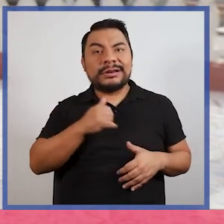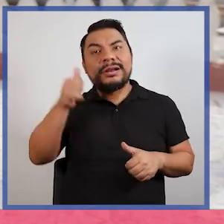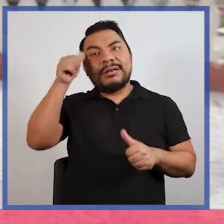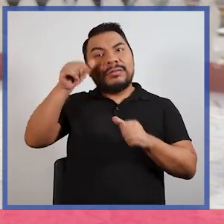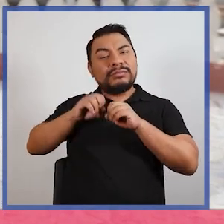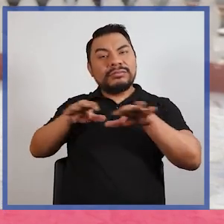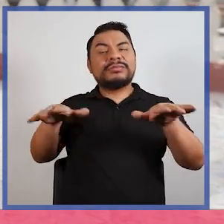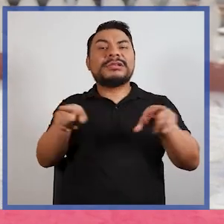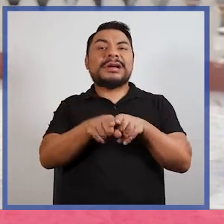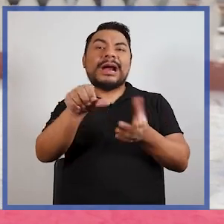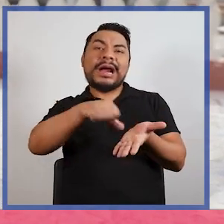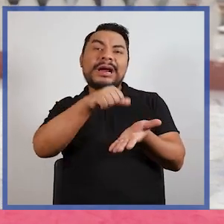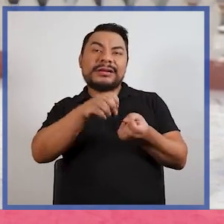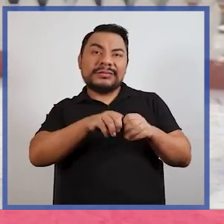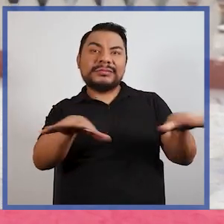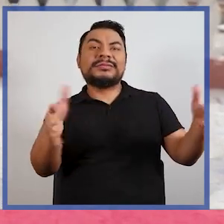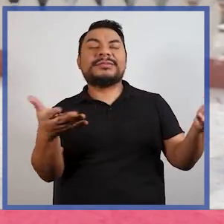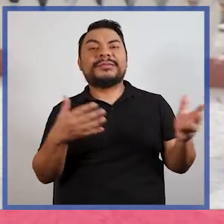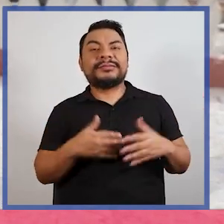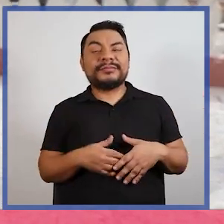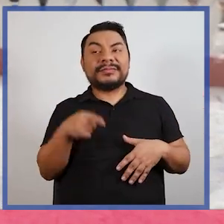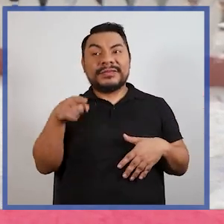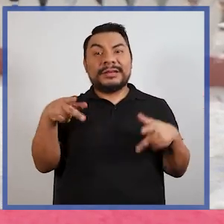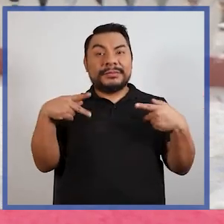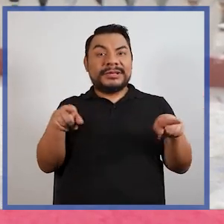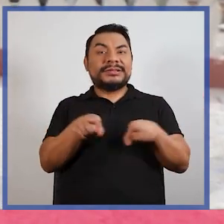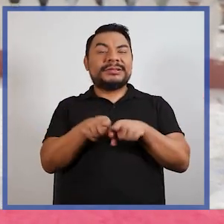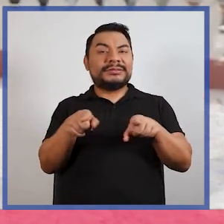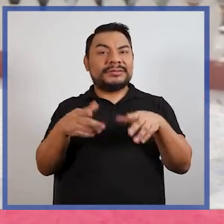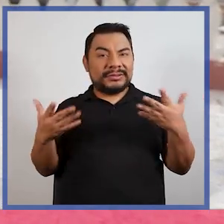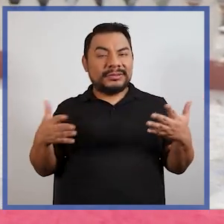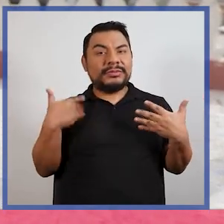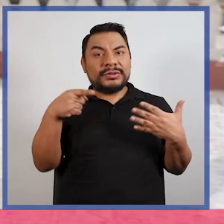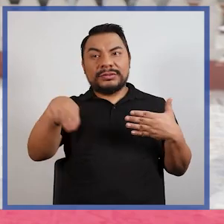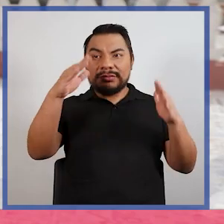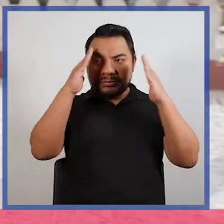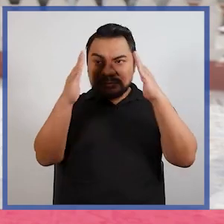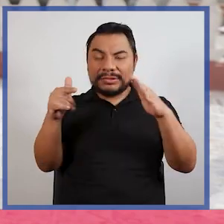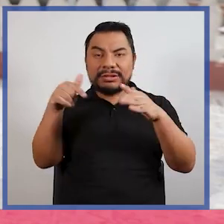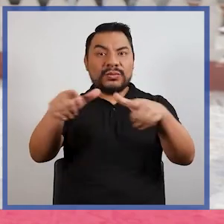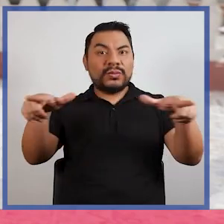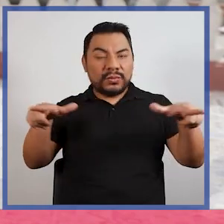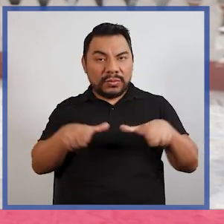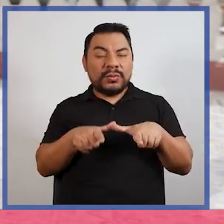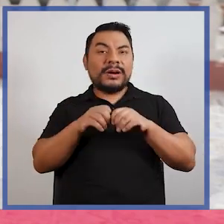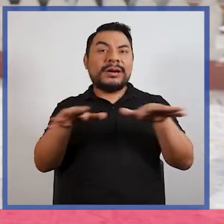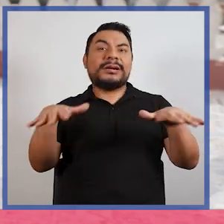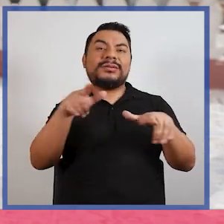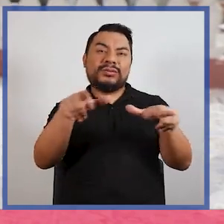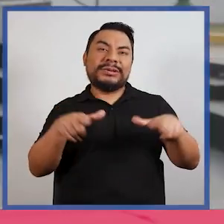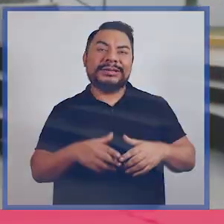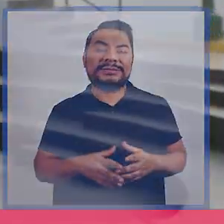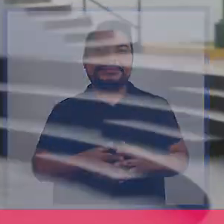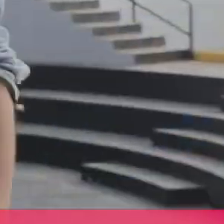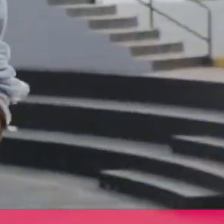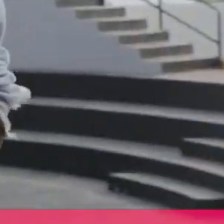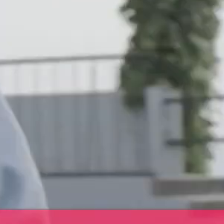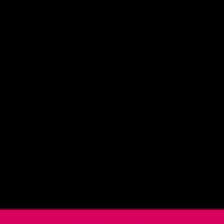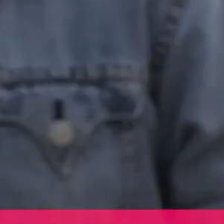generan memoria, generan arte. Nos permite también poner el foco en esta zona descentralizada de la ciudad.